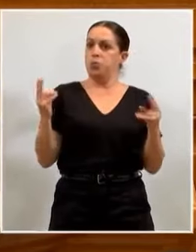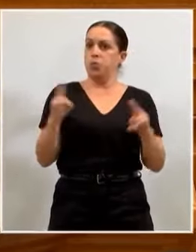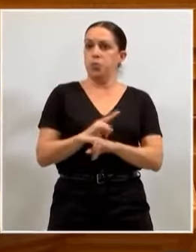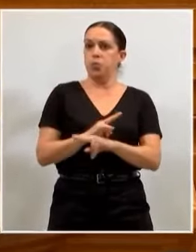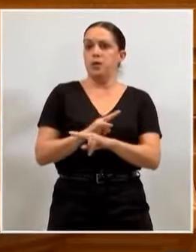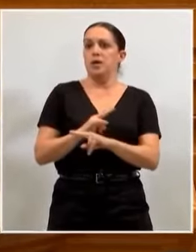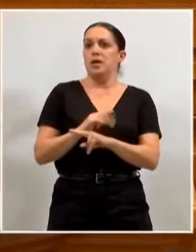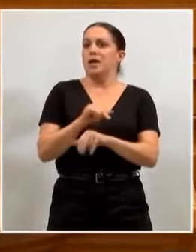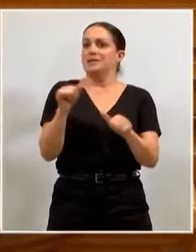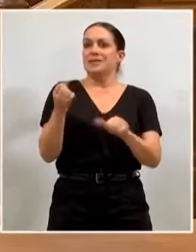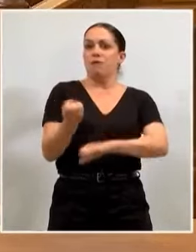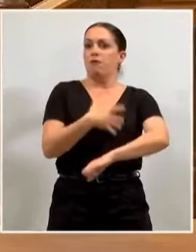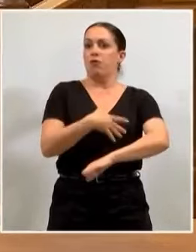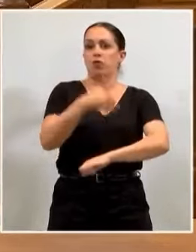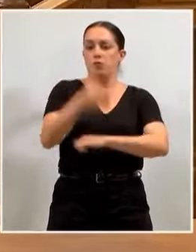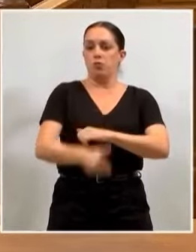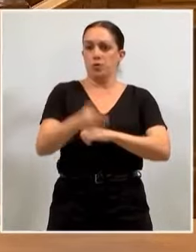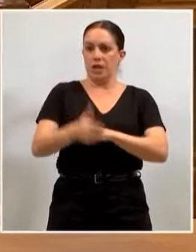fondo es indispensable.